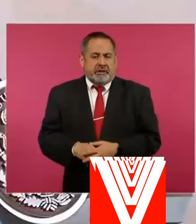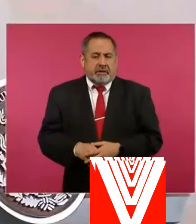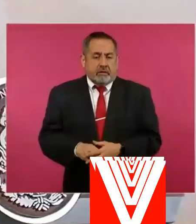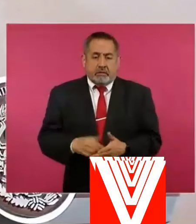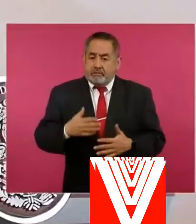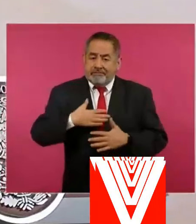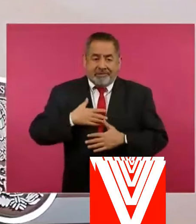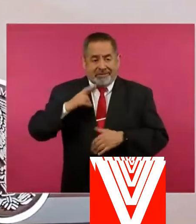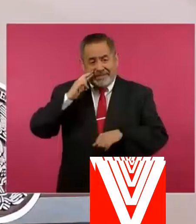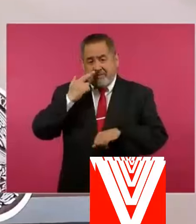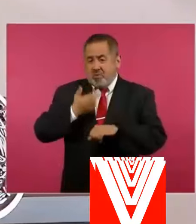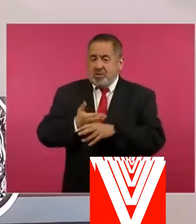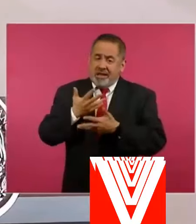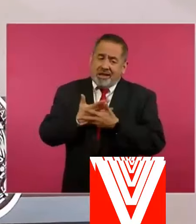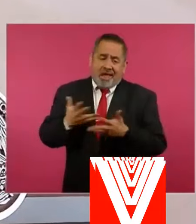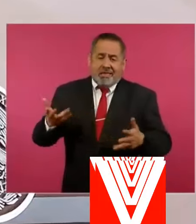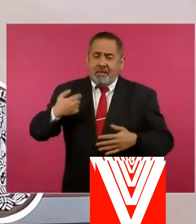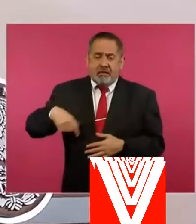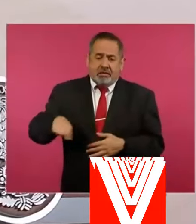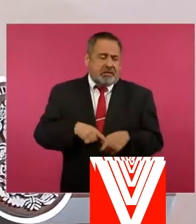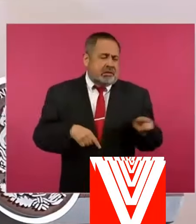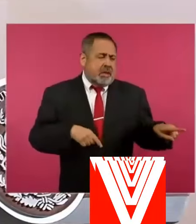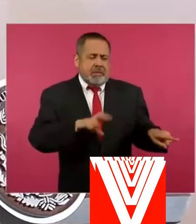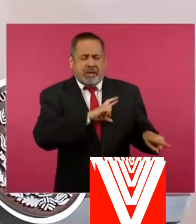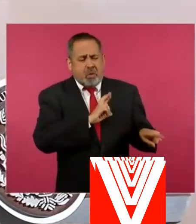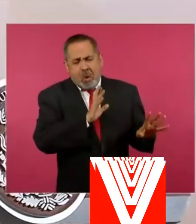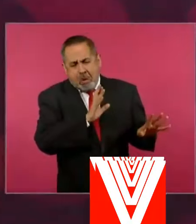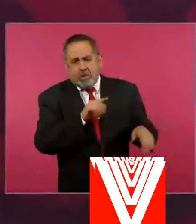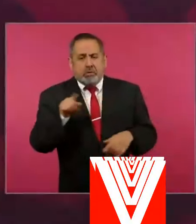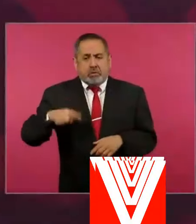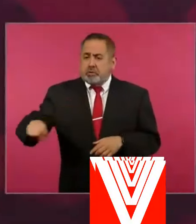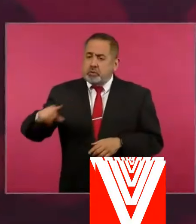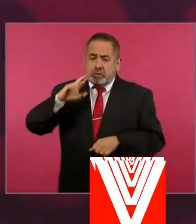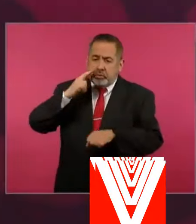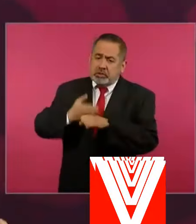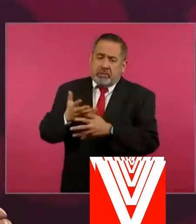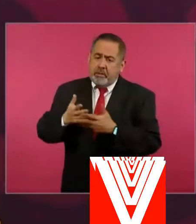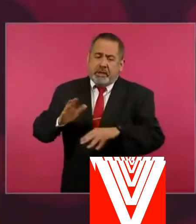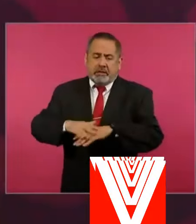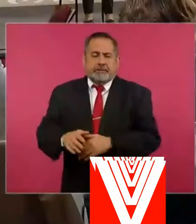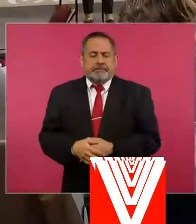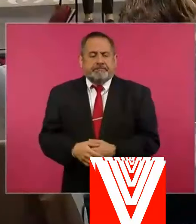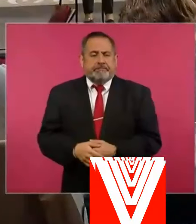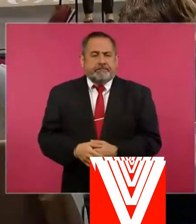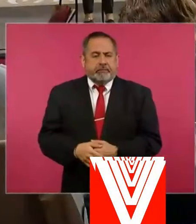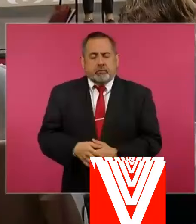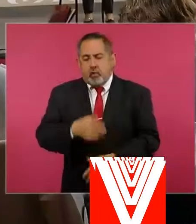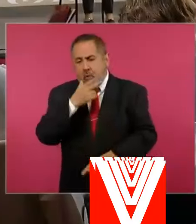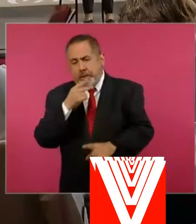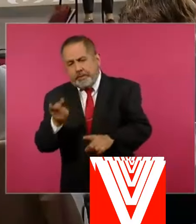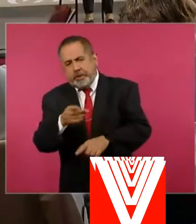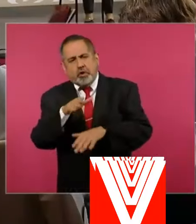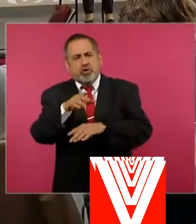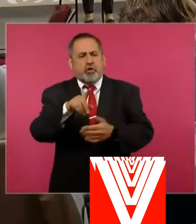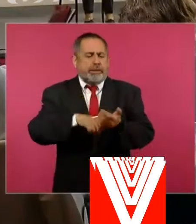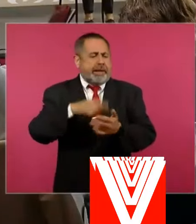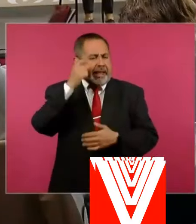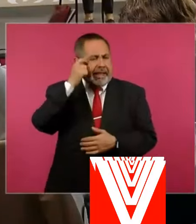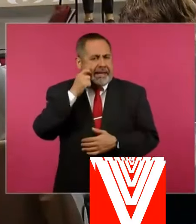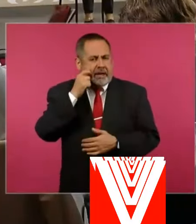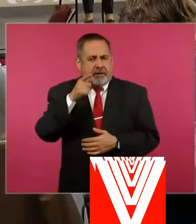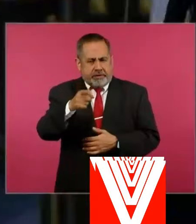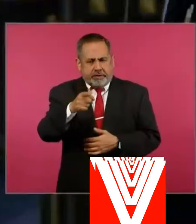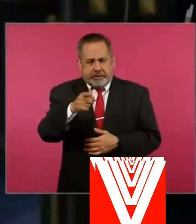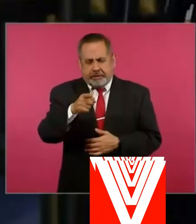responsabilidad que cualquier particular. presidente, en el tema de Guerrero pasó